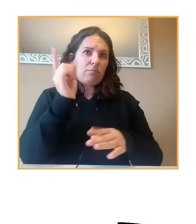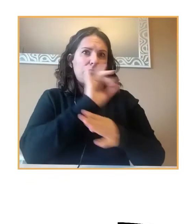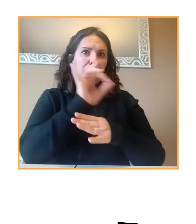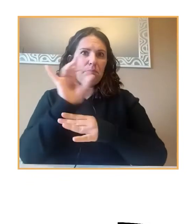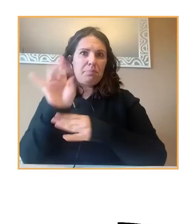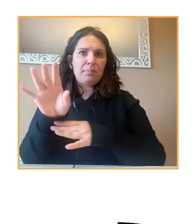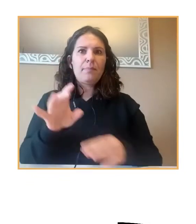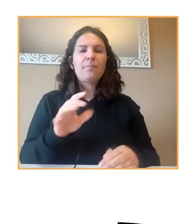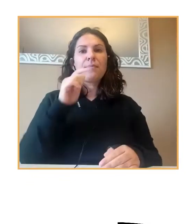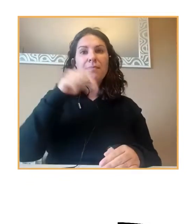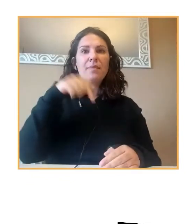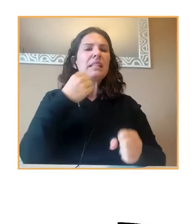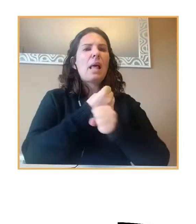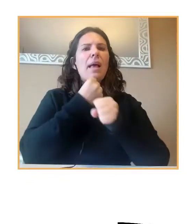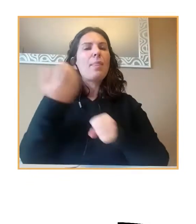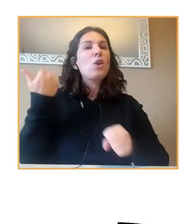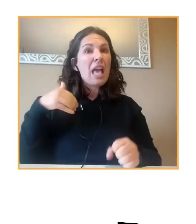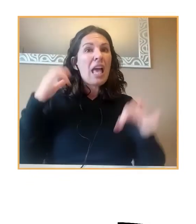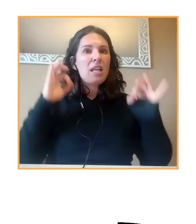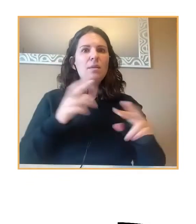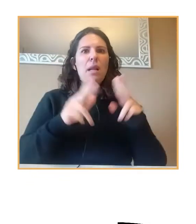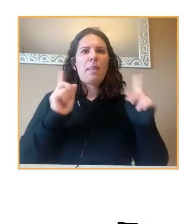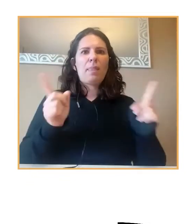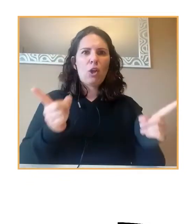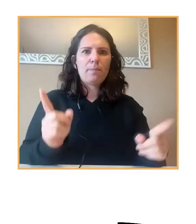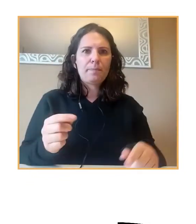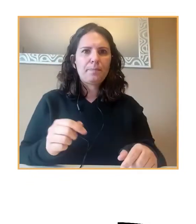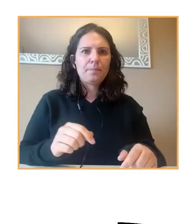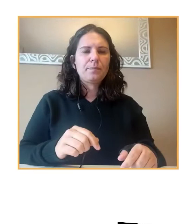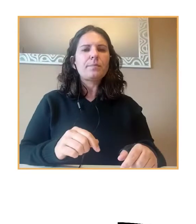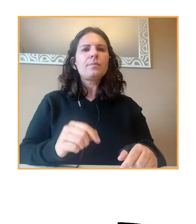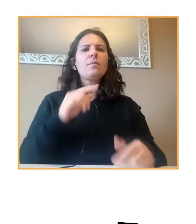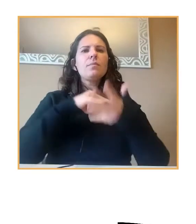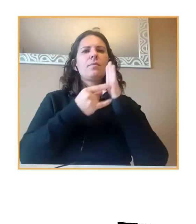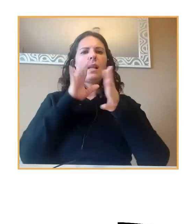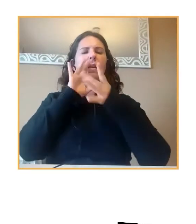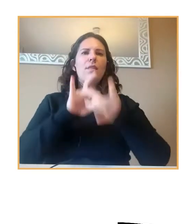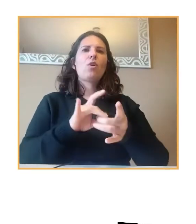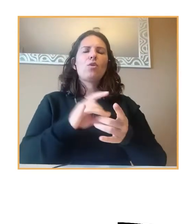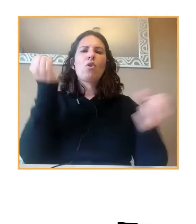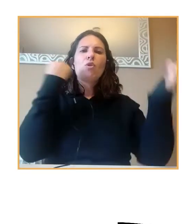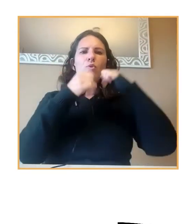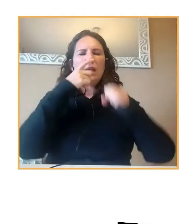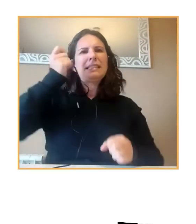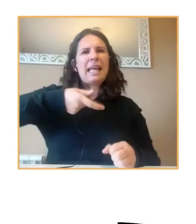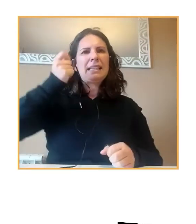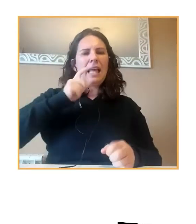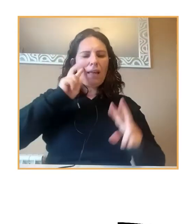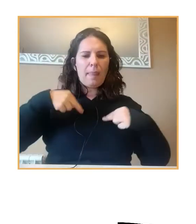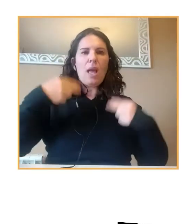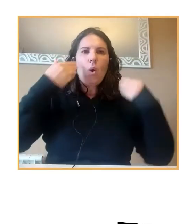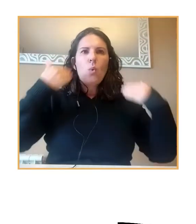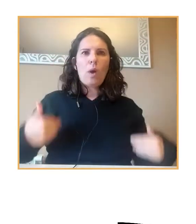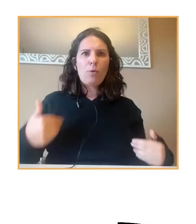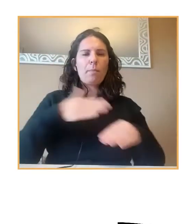trabajando ya ahora en prevención estamos haciendo un proyecto relacionado con conductas repetitivas centradas en el cuerpo para conocer qué hace que la